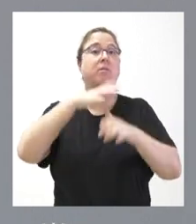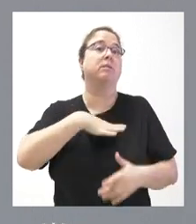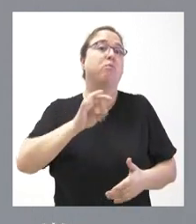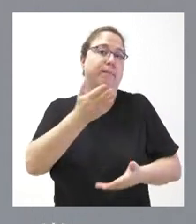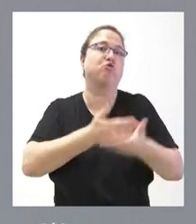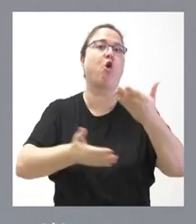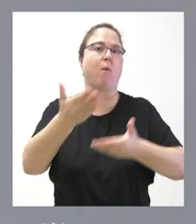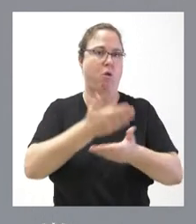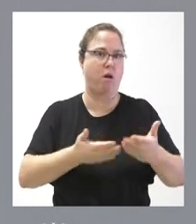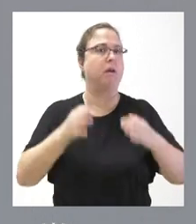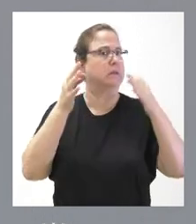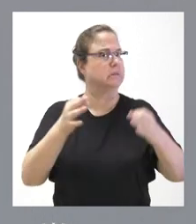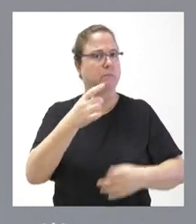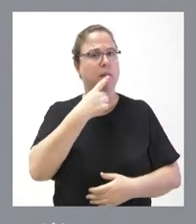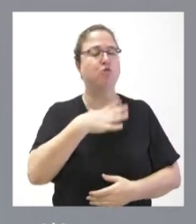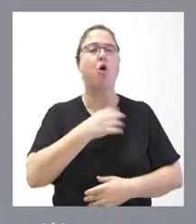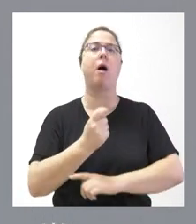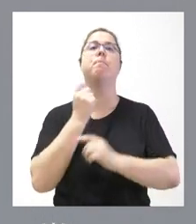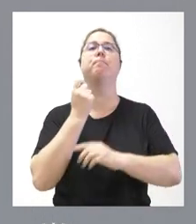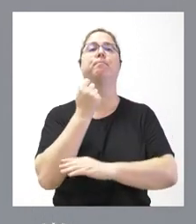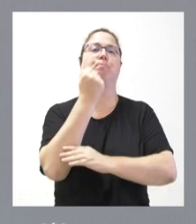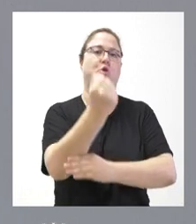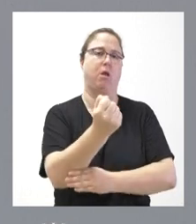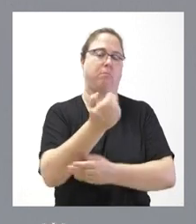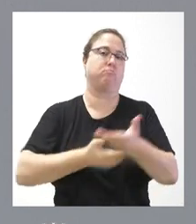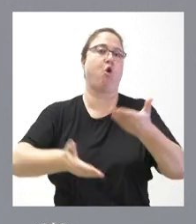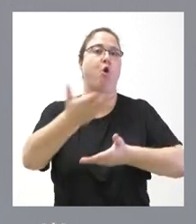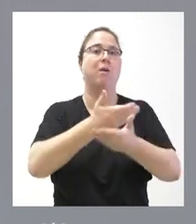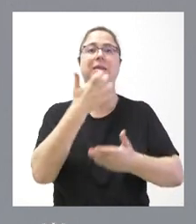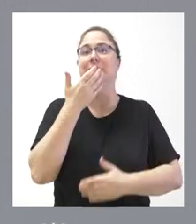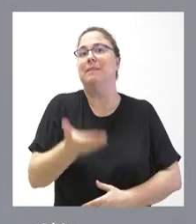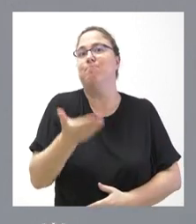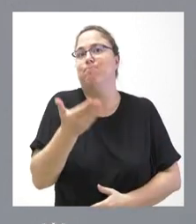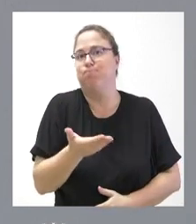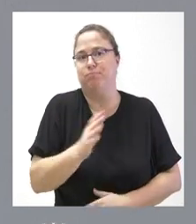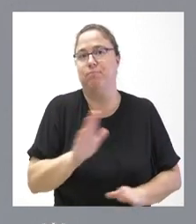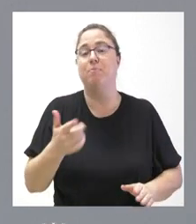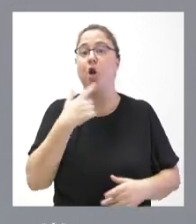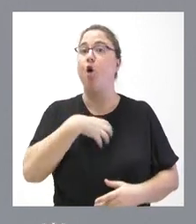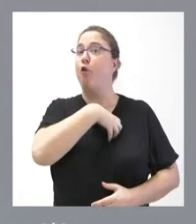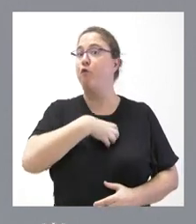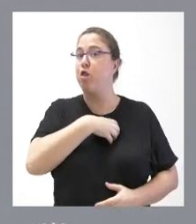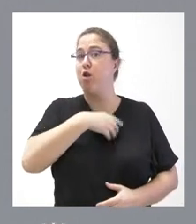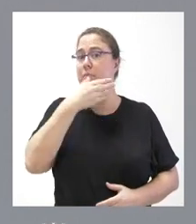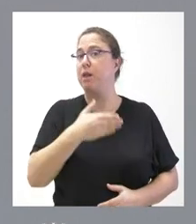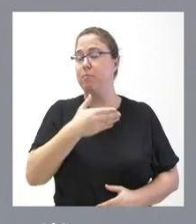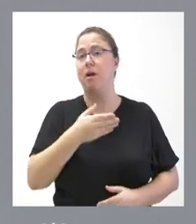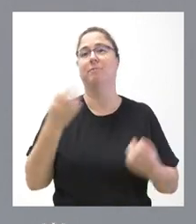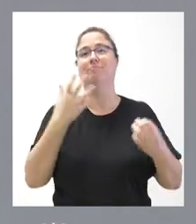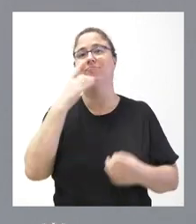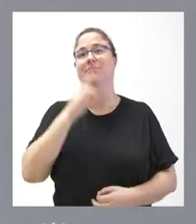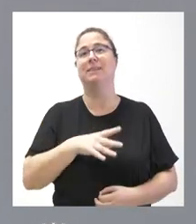colaborar. Siempre dijimos que nosotros estábamos allí para aportar y para colaborar en lo que fuera imprescindible, pero que las funciones fundamentales, las competencias fundamentales